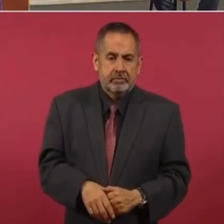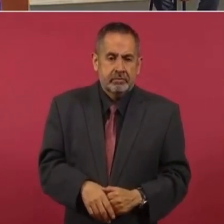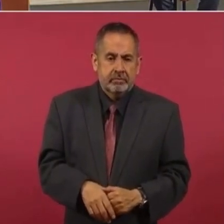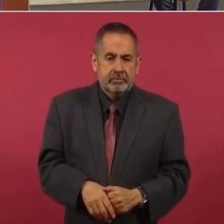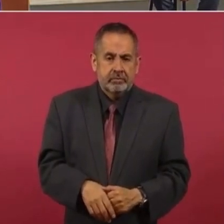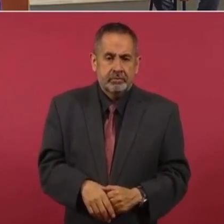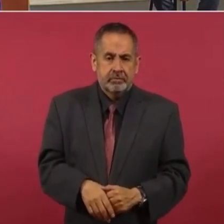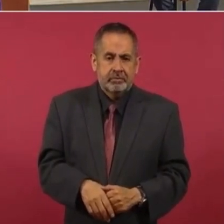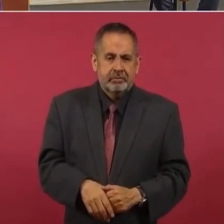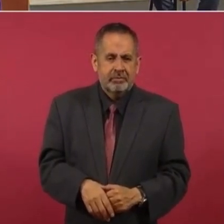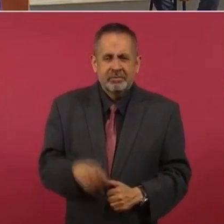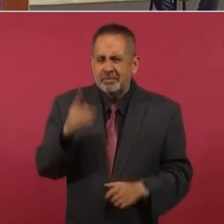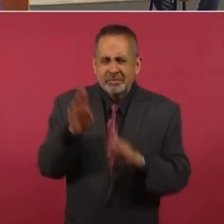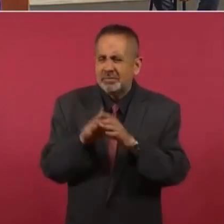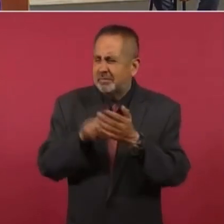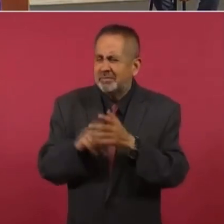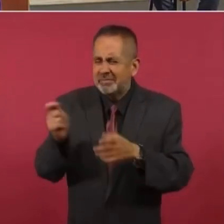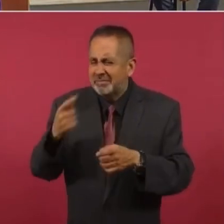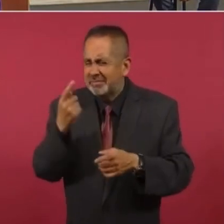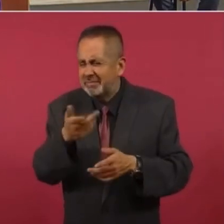No, a ver, pero ¿cómo es eso?